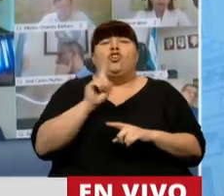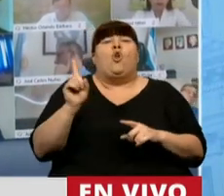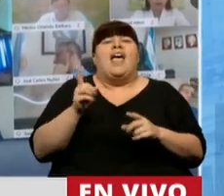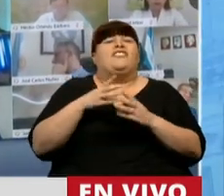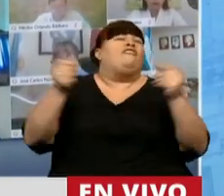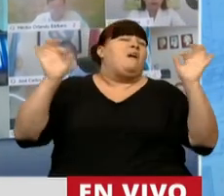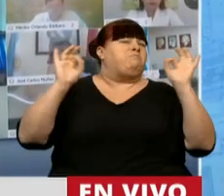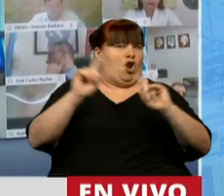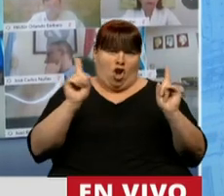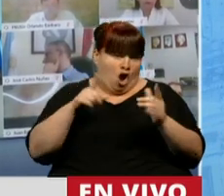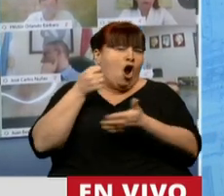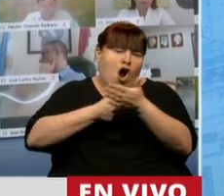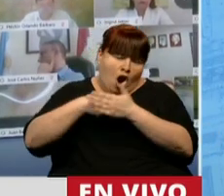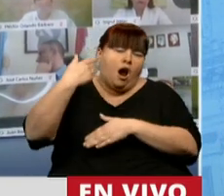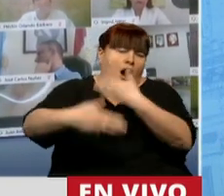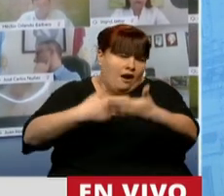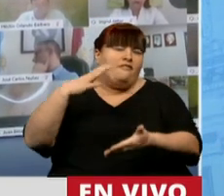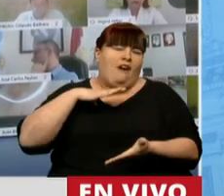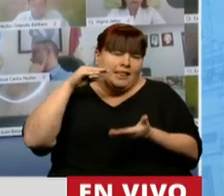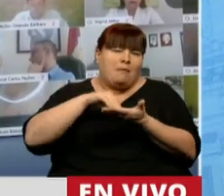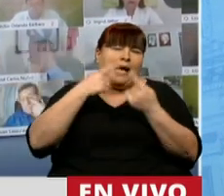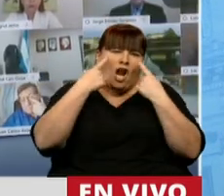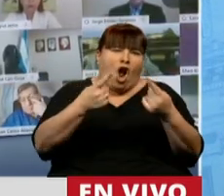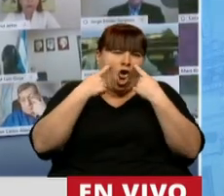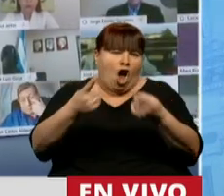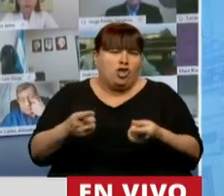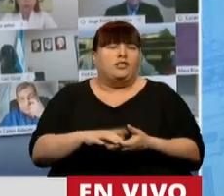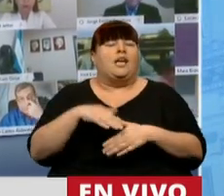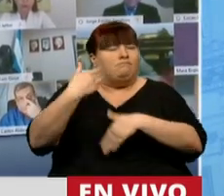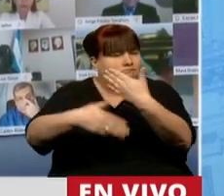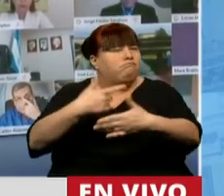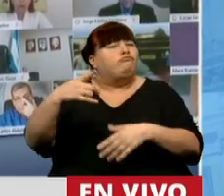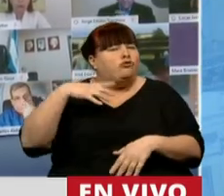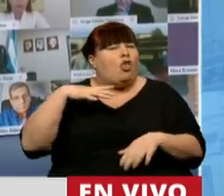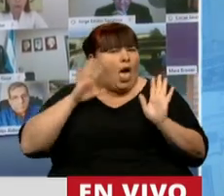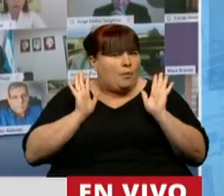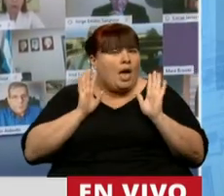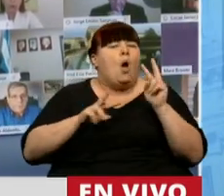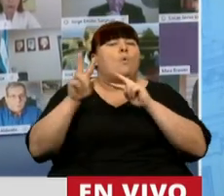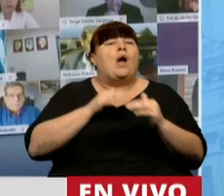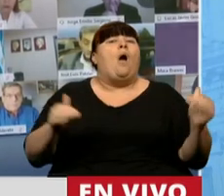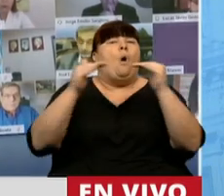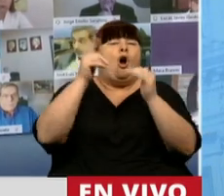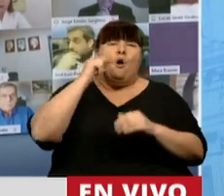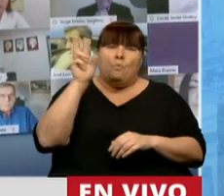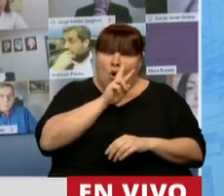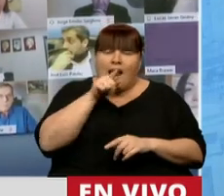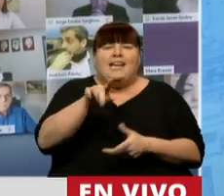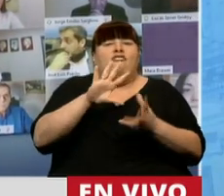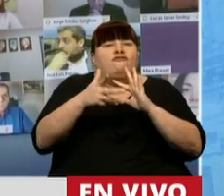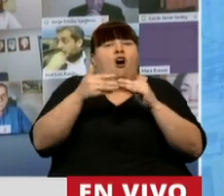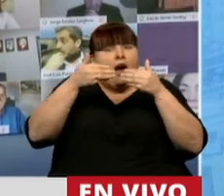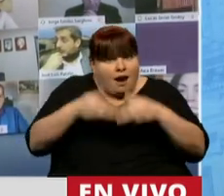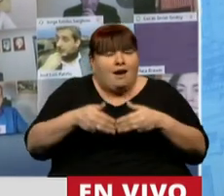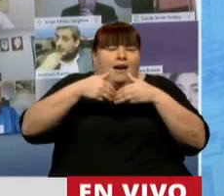final del camino. Nos queda mucho por reconocer y recorrer todavía, y la igualdad del género es la forma